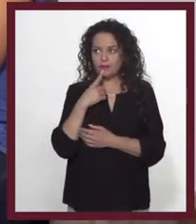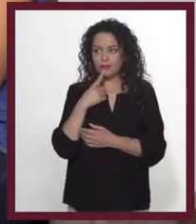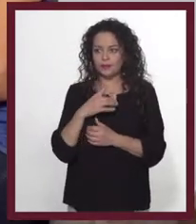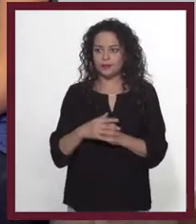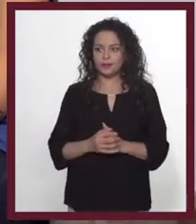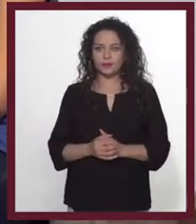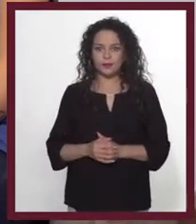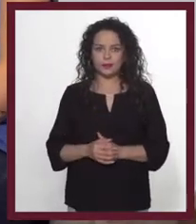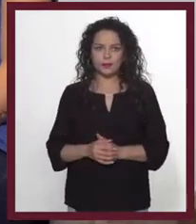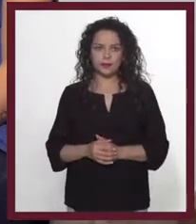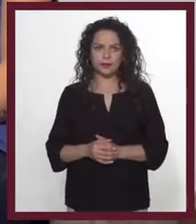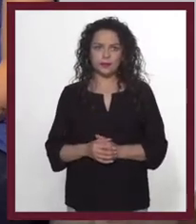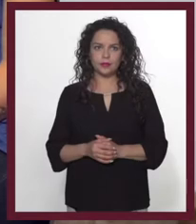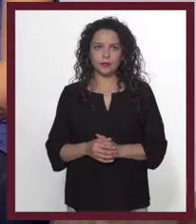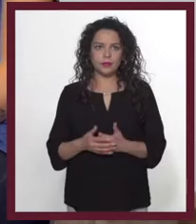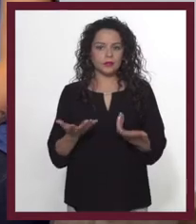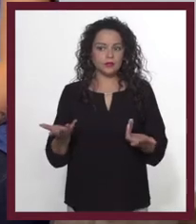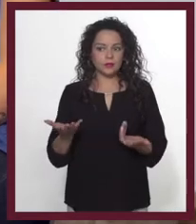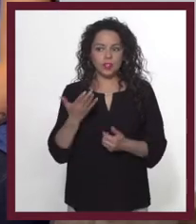En segunda...